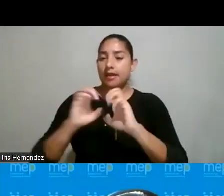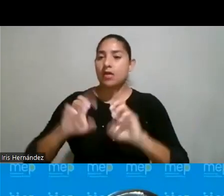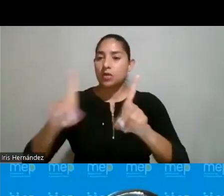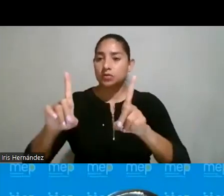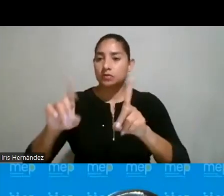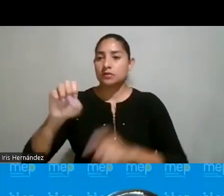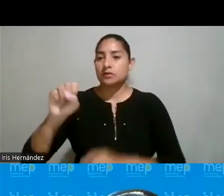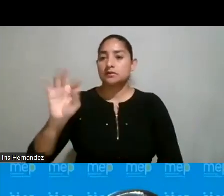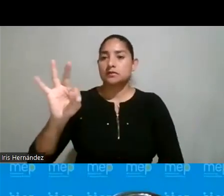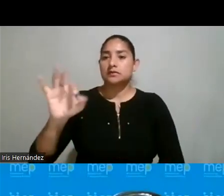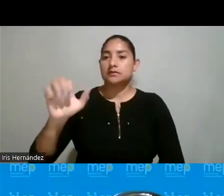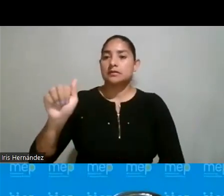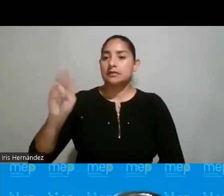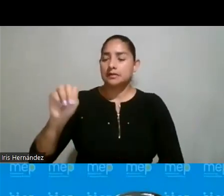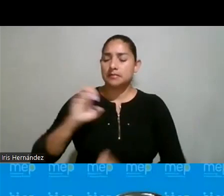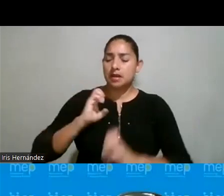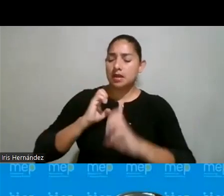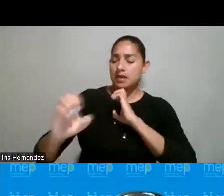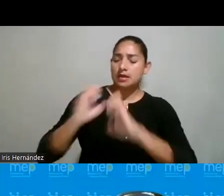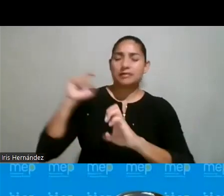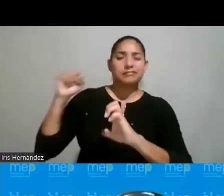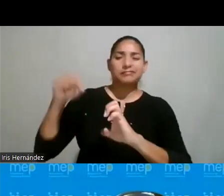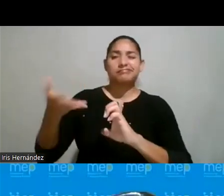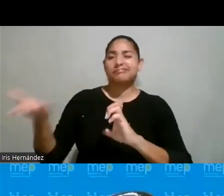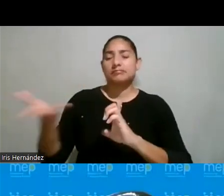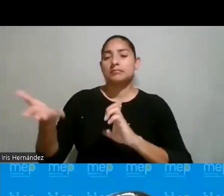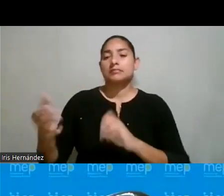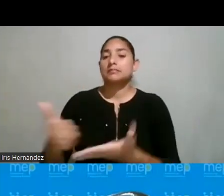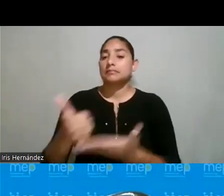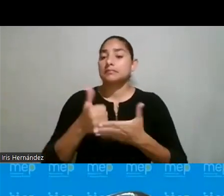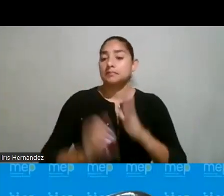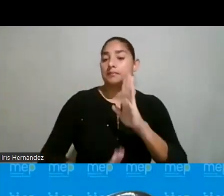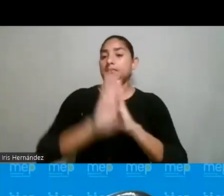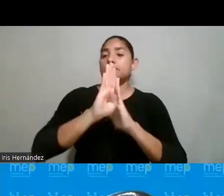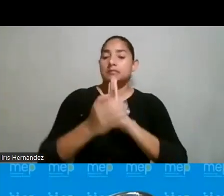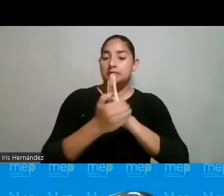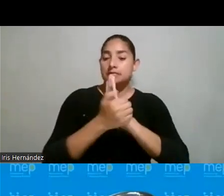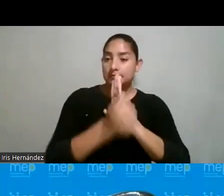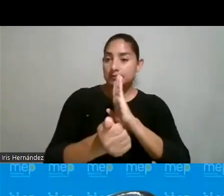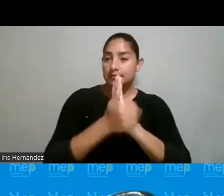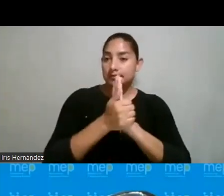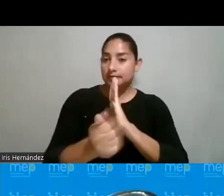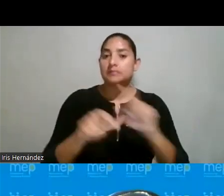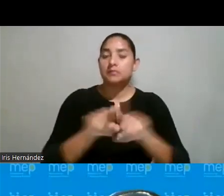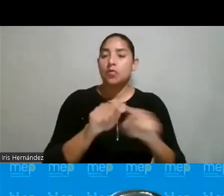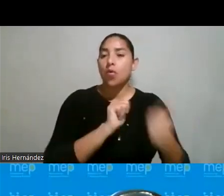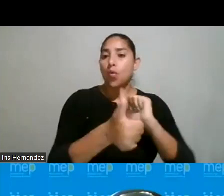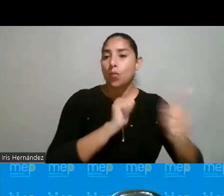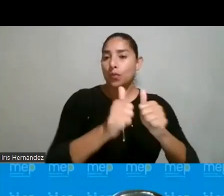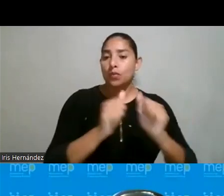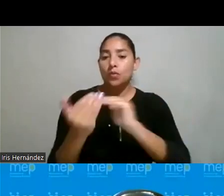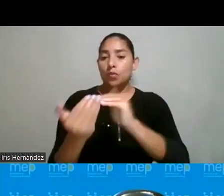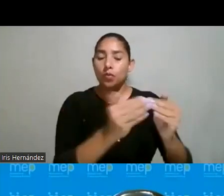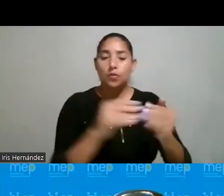Esta estrategia viene a potenciar el desarrollo de habilidades y competencias en la población